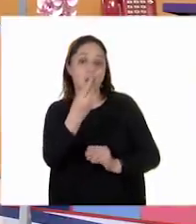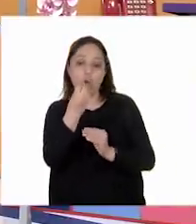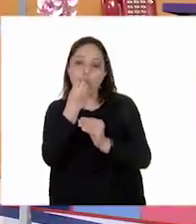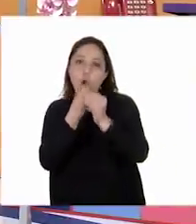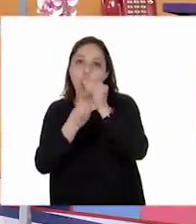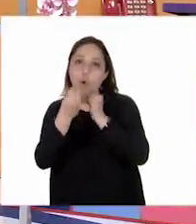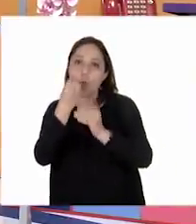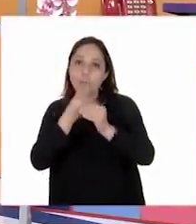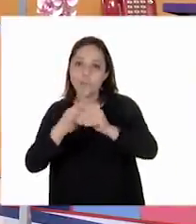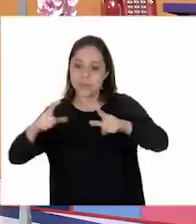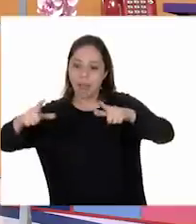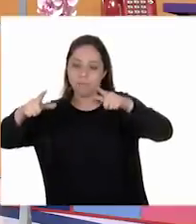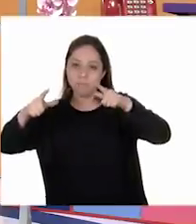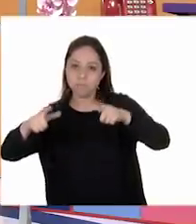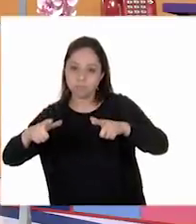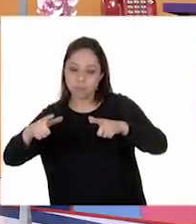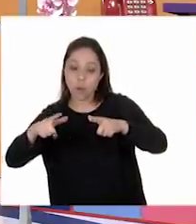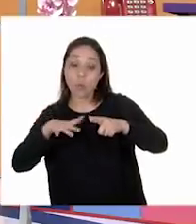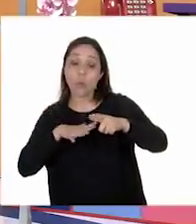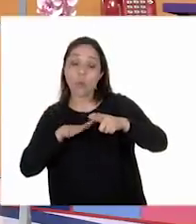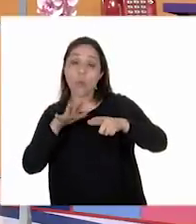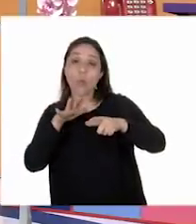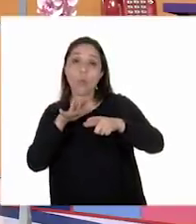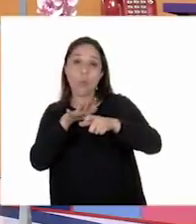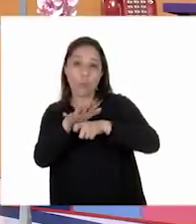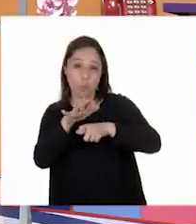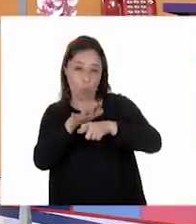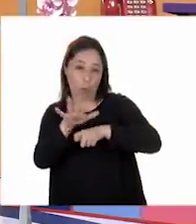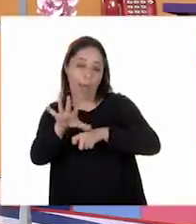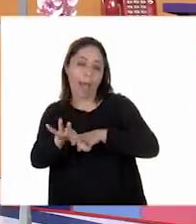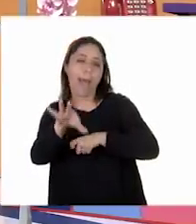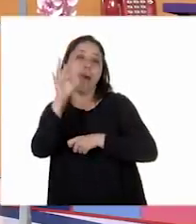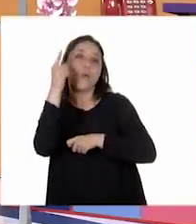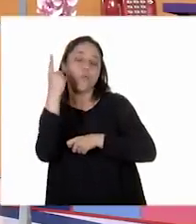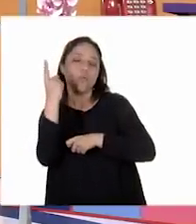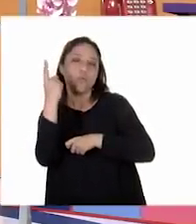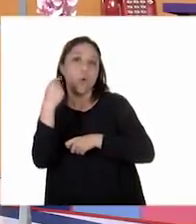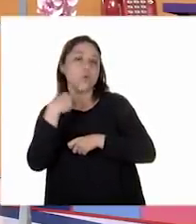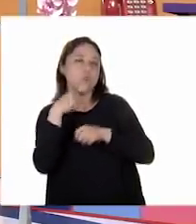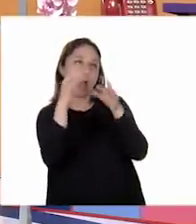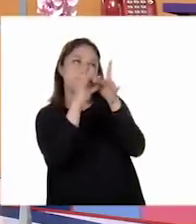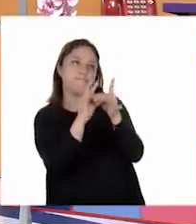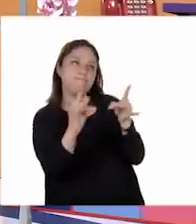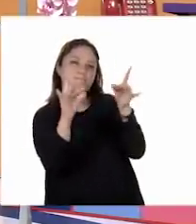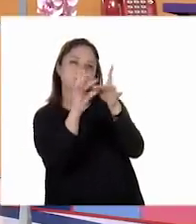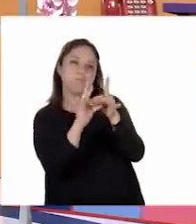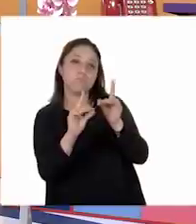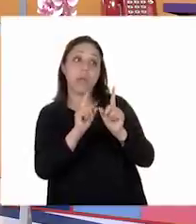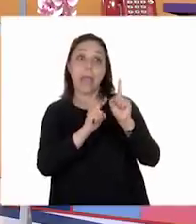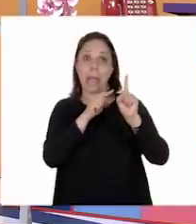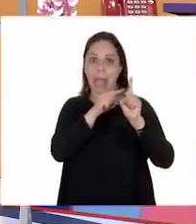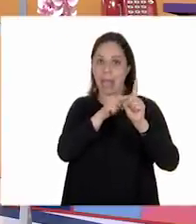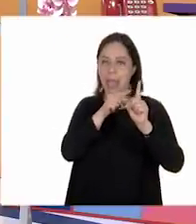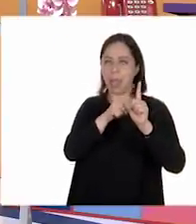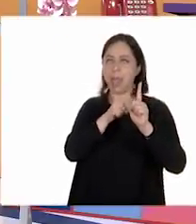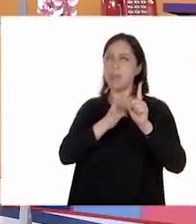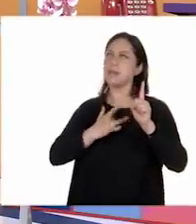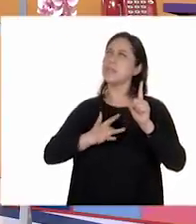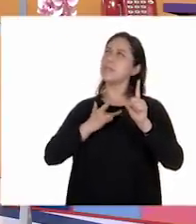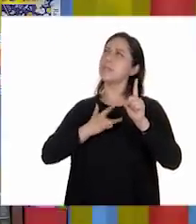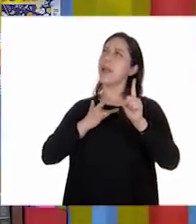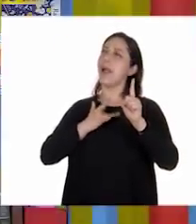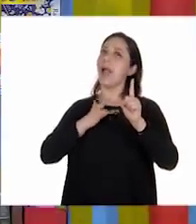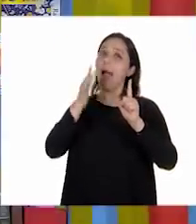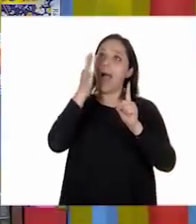tenemos ahí en la pizarra. De tal manera que Oscar tiene que adivinar de qué platillo se trata, ¿ok?